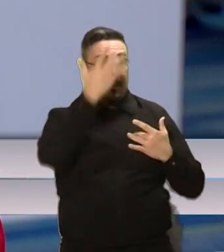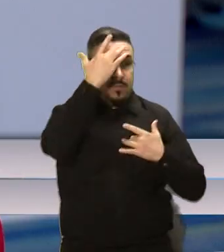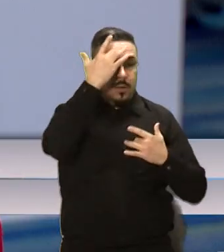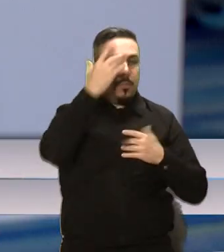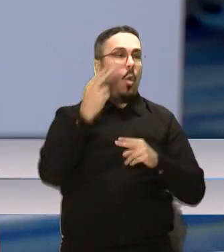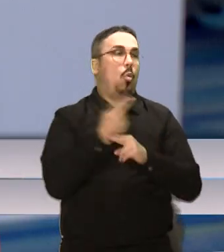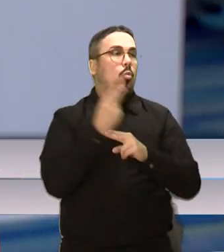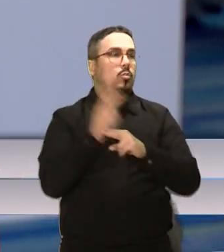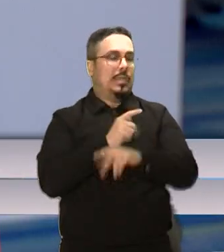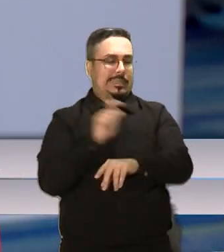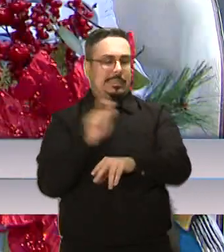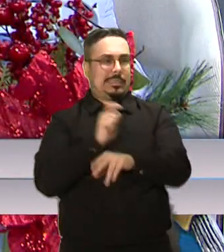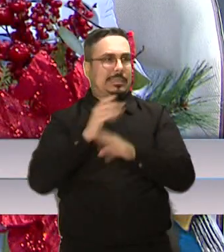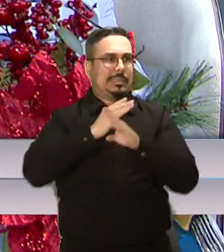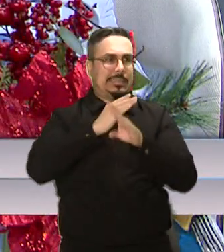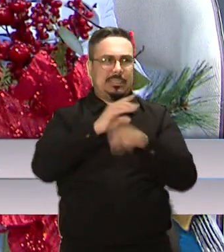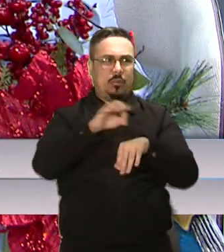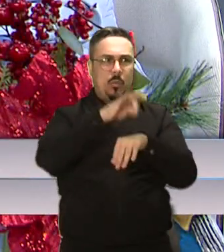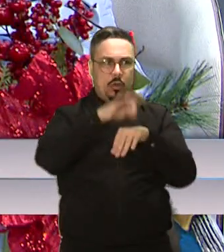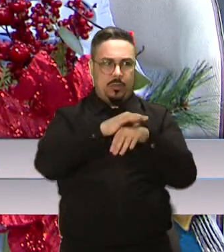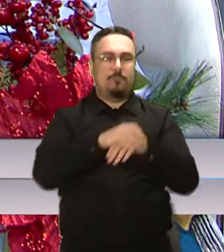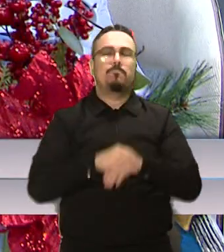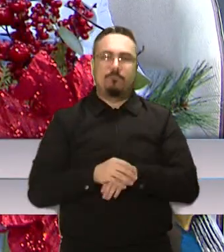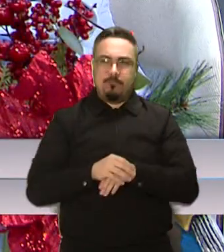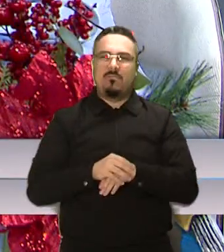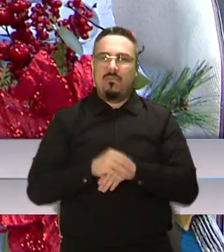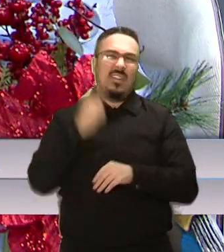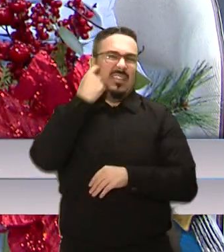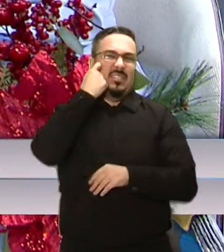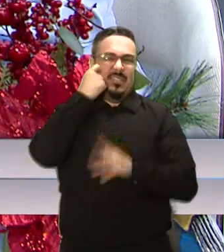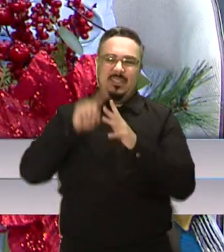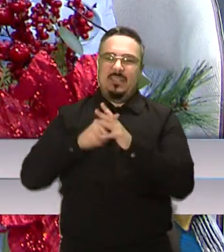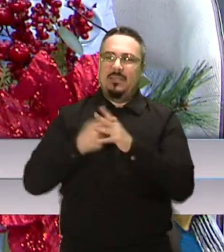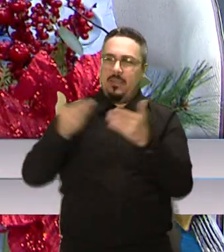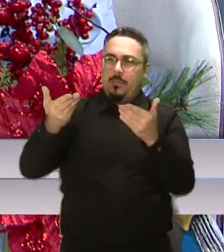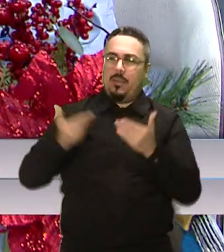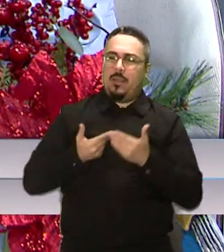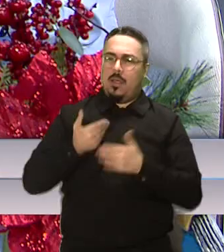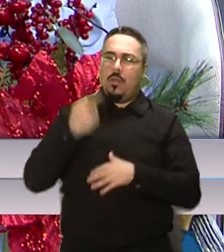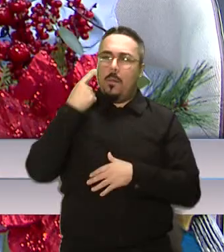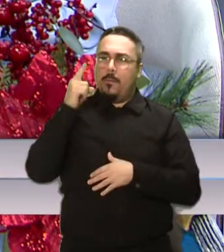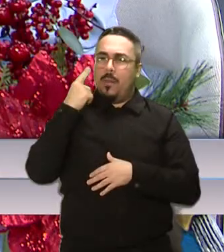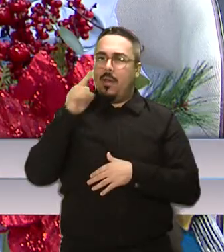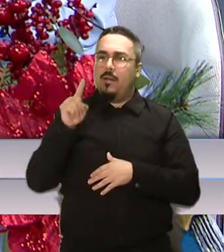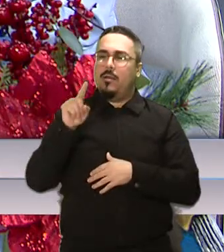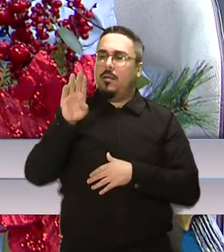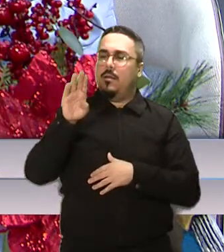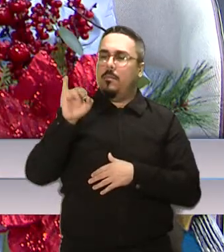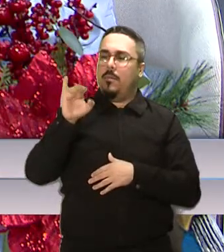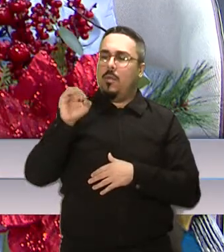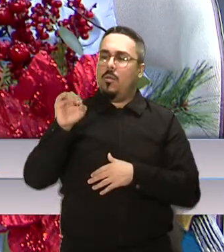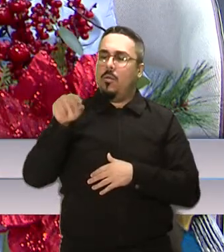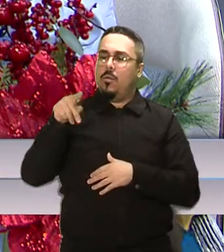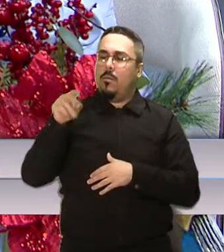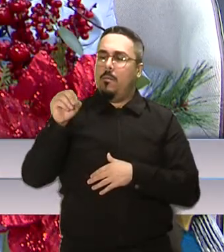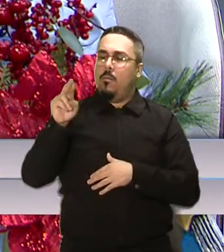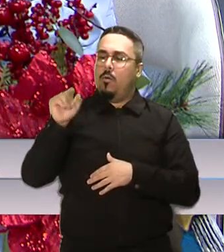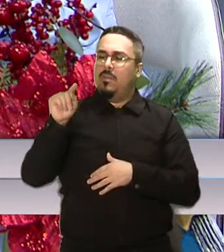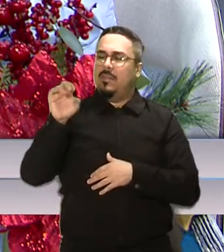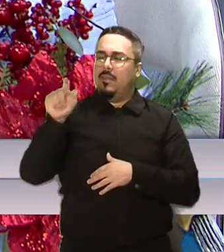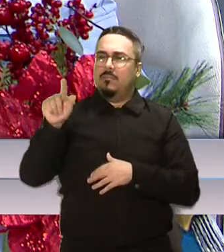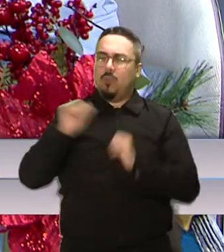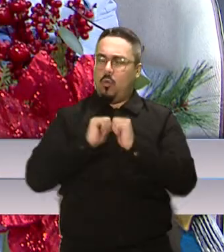esté utilizando su repelente. Claro, la habíamos inicialmente invitado para hablar un poco del bioportal, la forma en que el departamento recopila